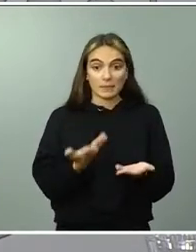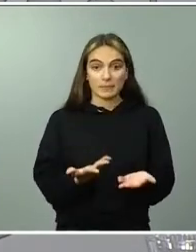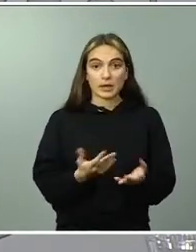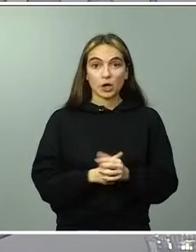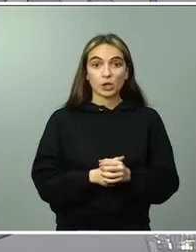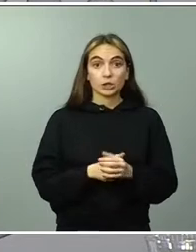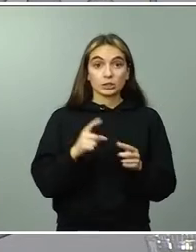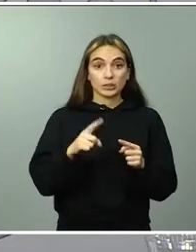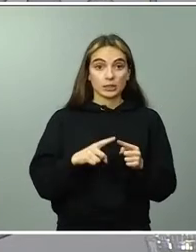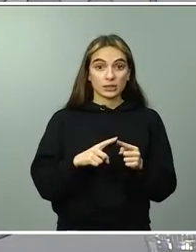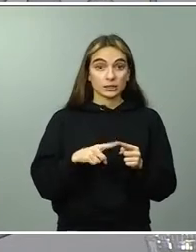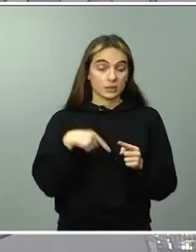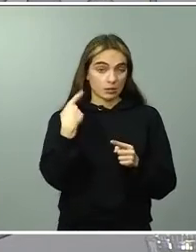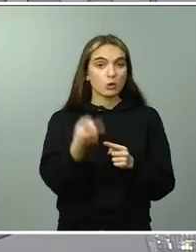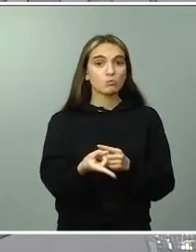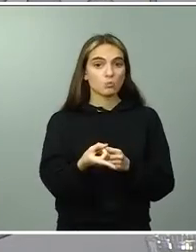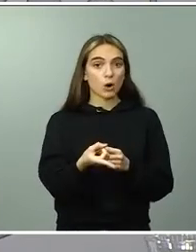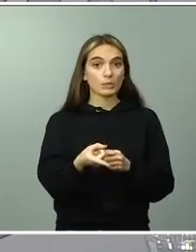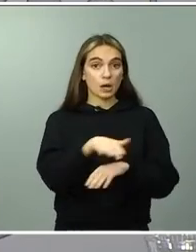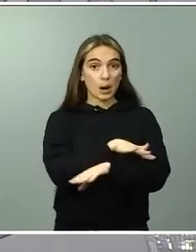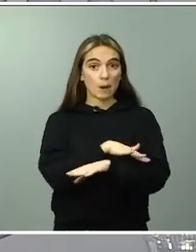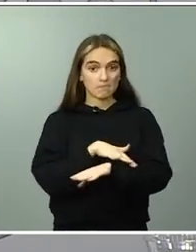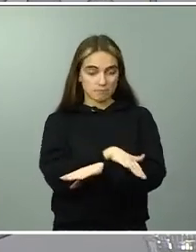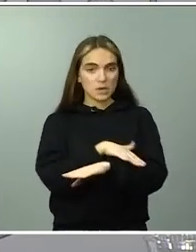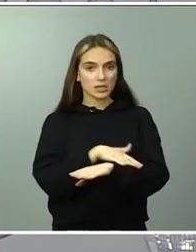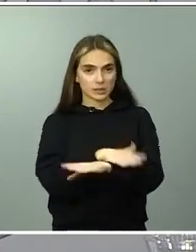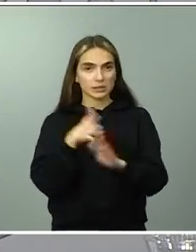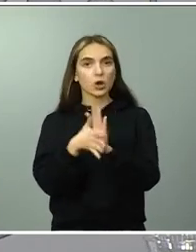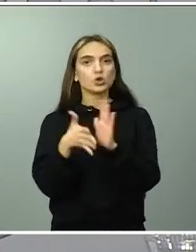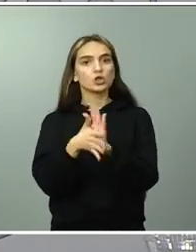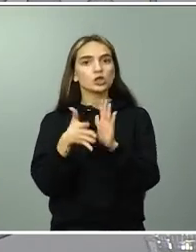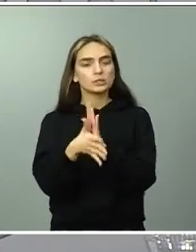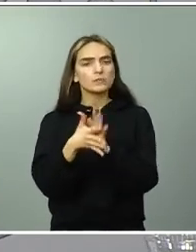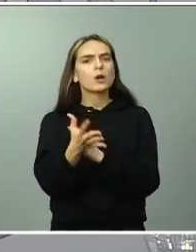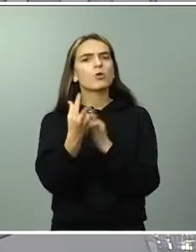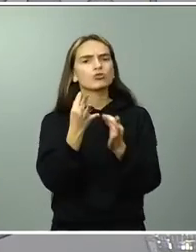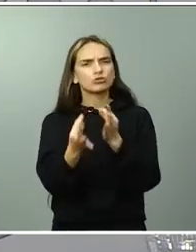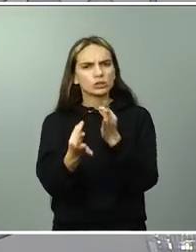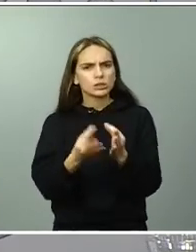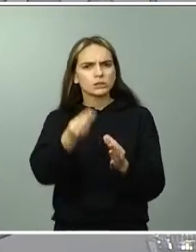de su boca con todo con todo detalle al respecto